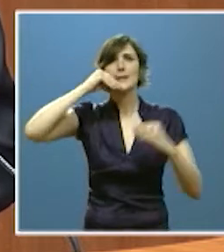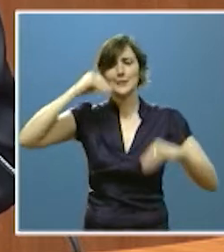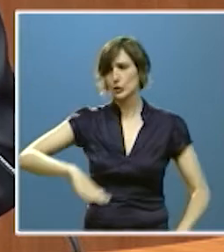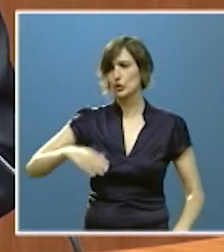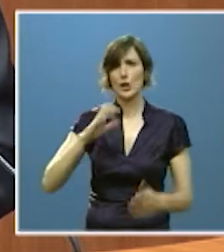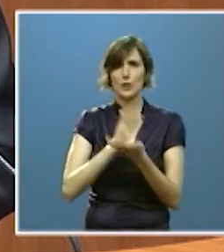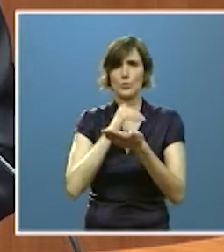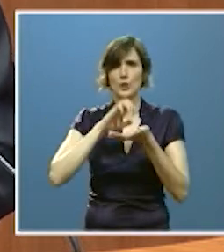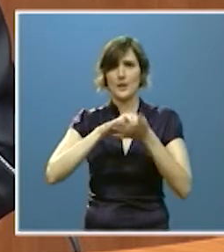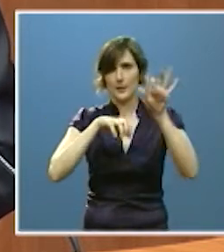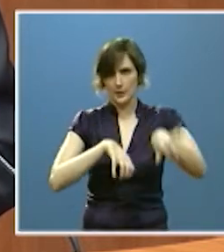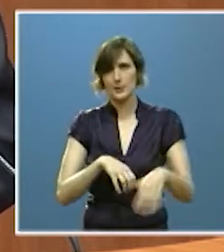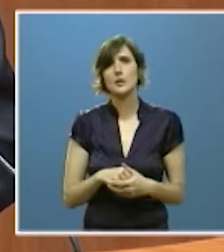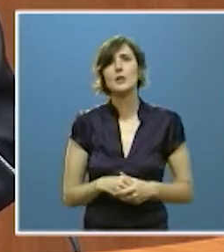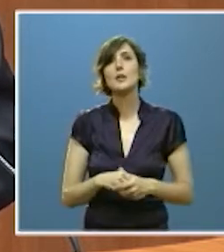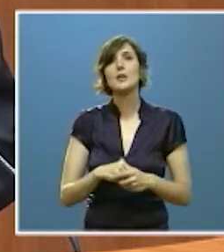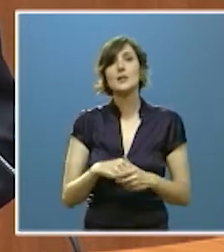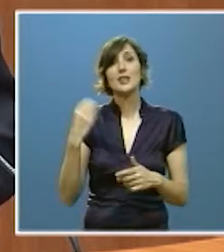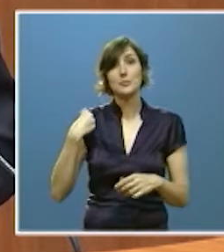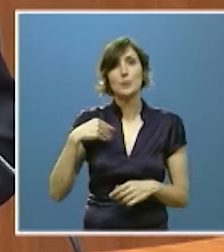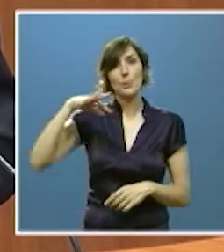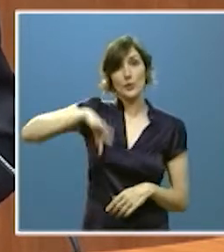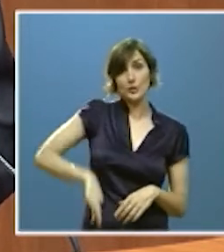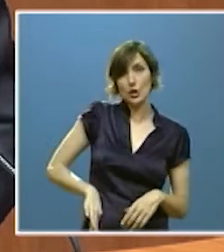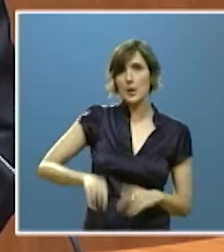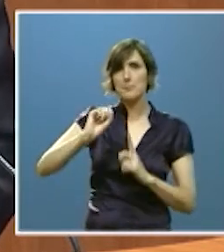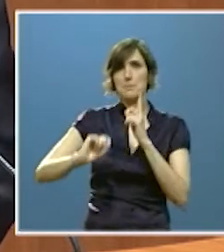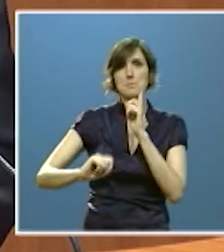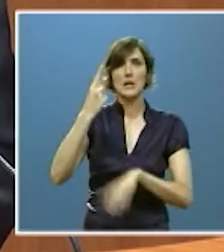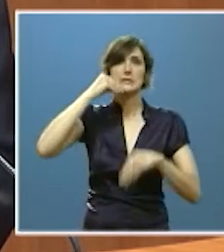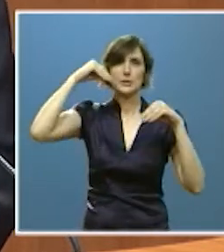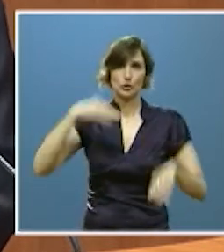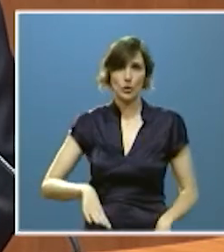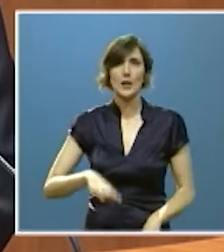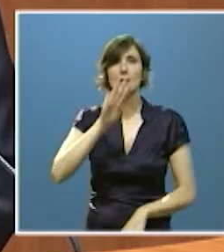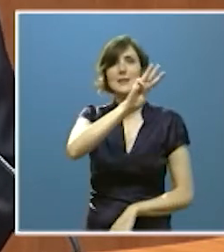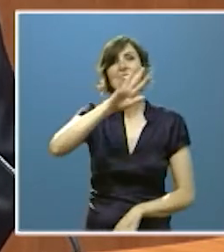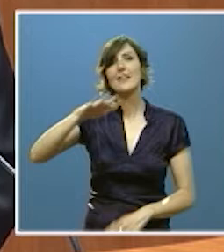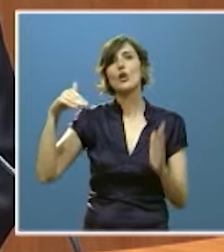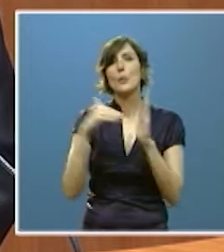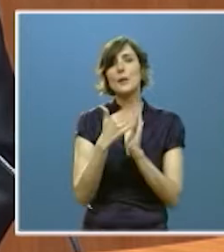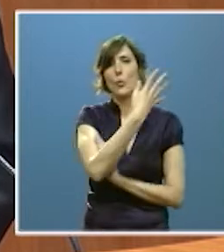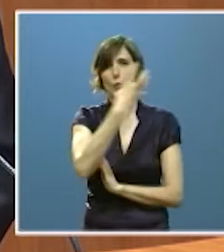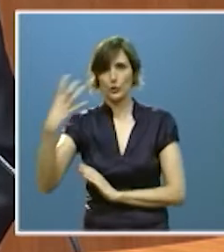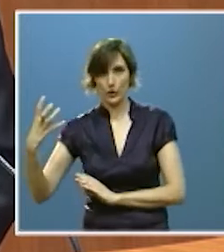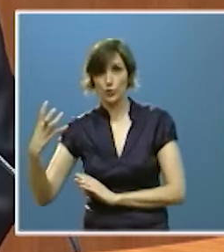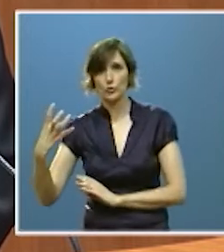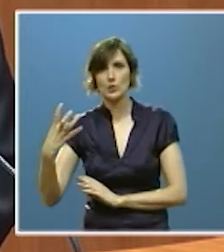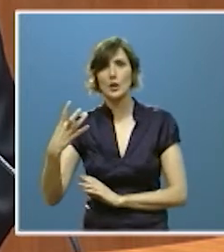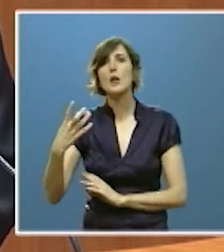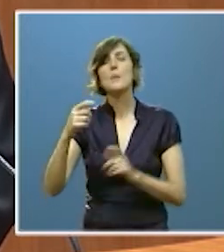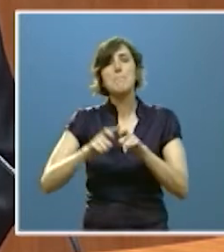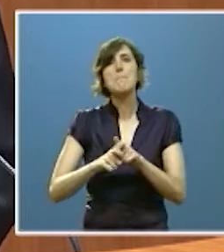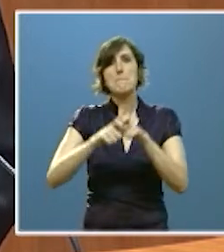profesionales es también hoy la más alta de la serie histórica 35.400 con un aumento del